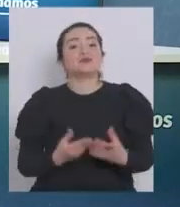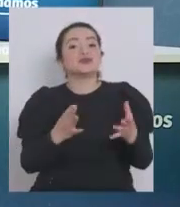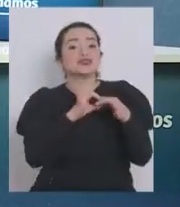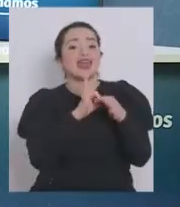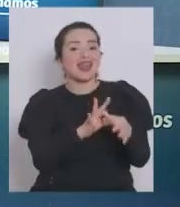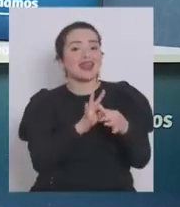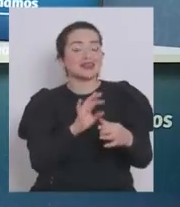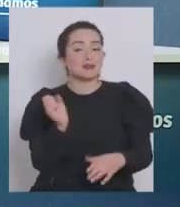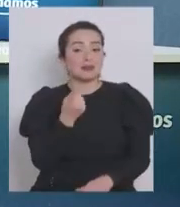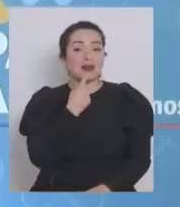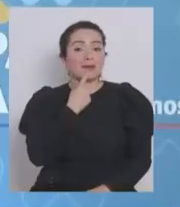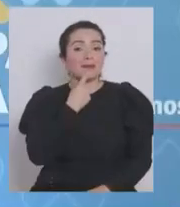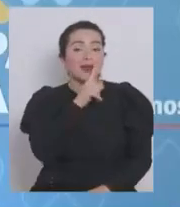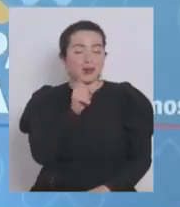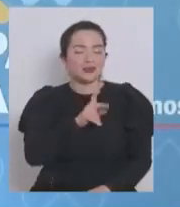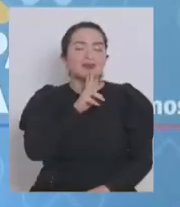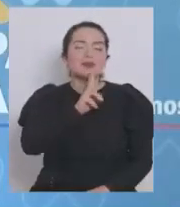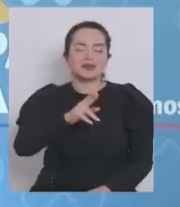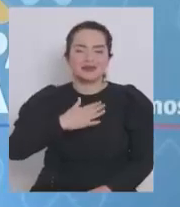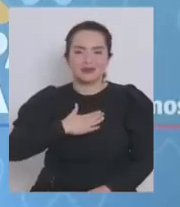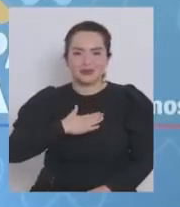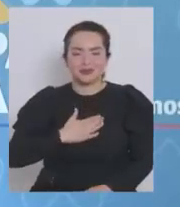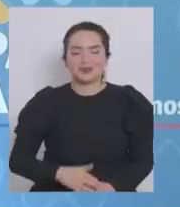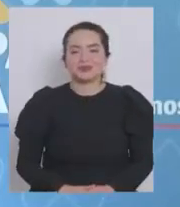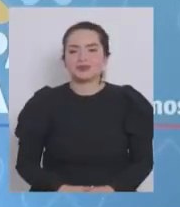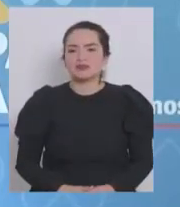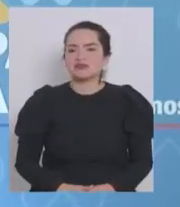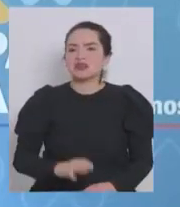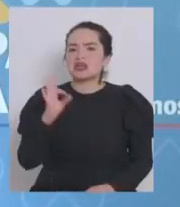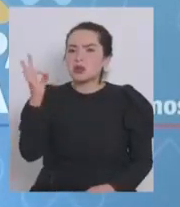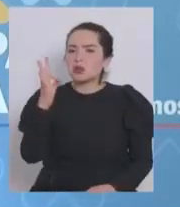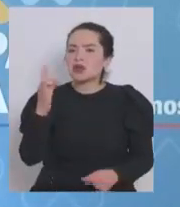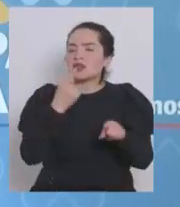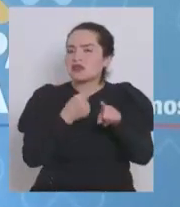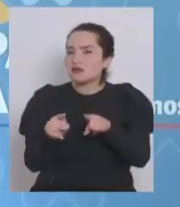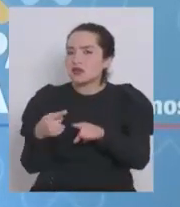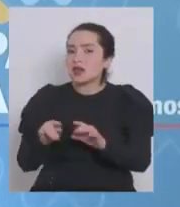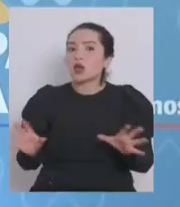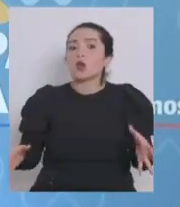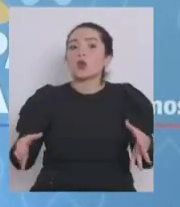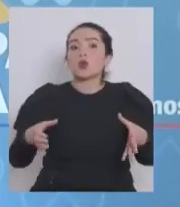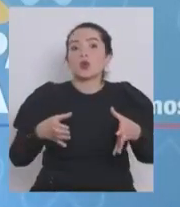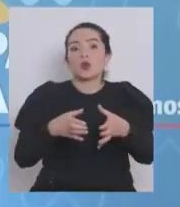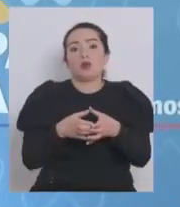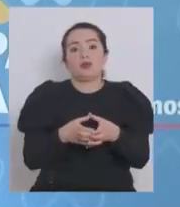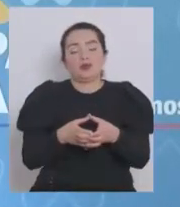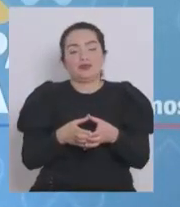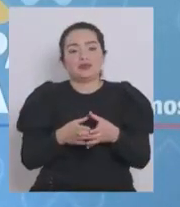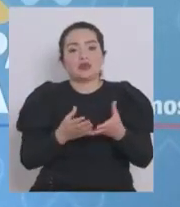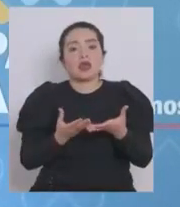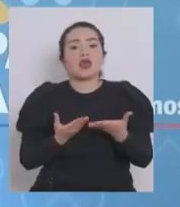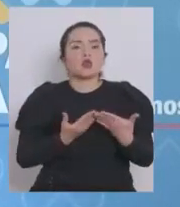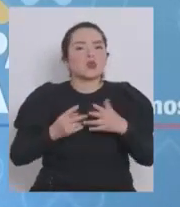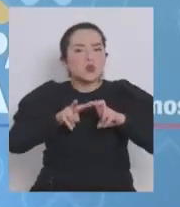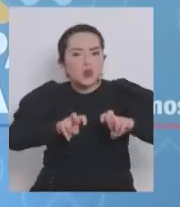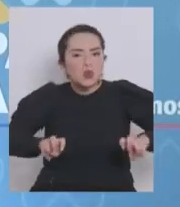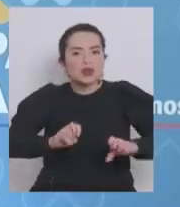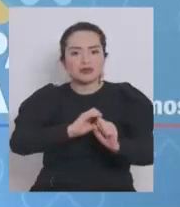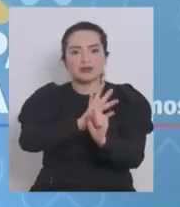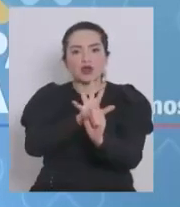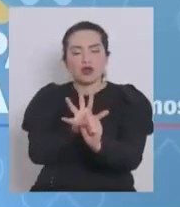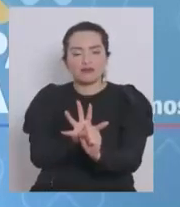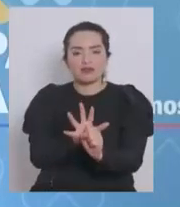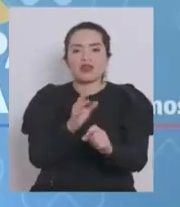La primera pregunta la contestaré yo. Nosotros, en todas las reuniones que tenemos en el grupo ampliado que estudia el tema del coronavirus,